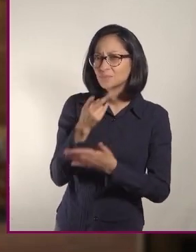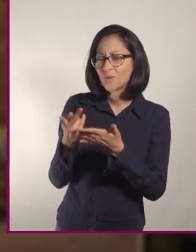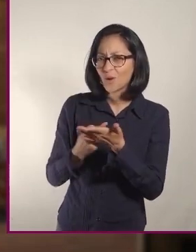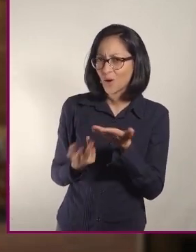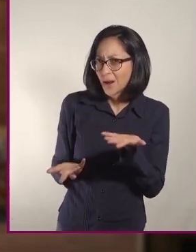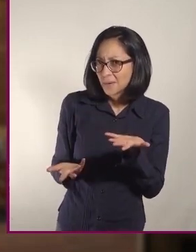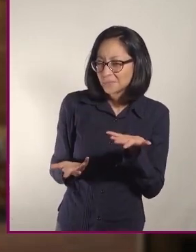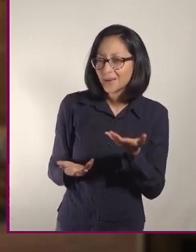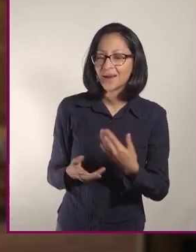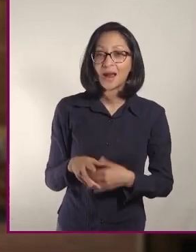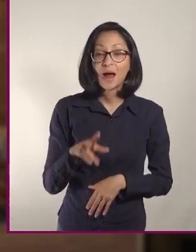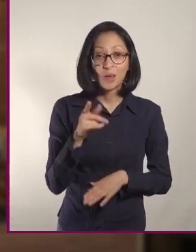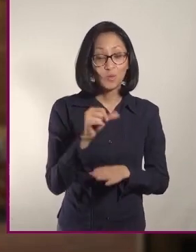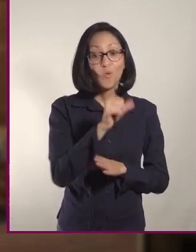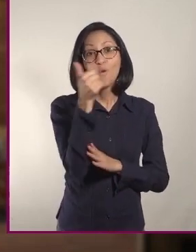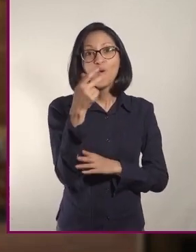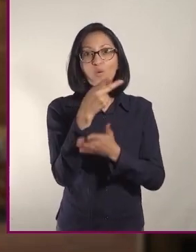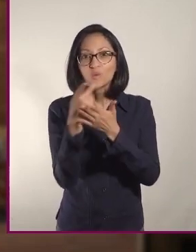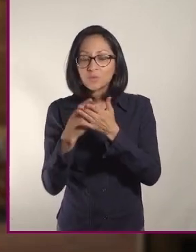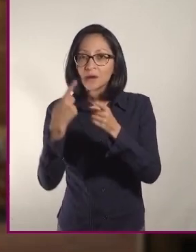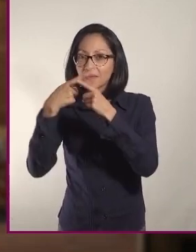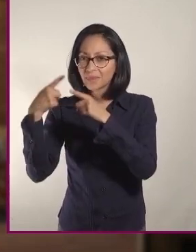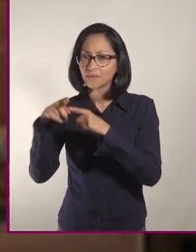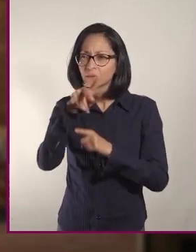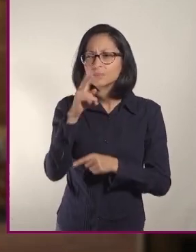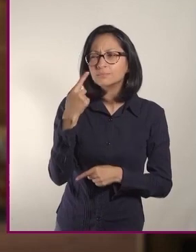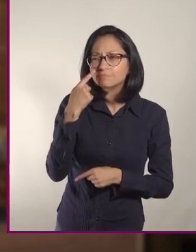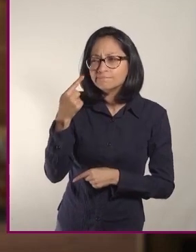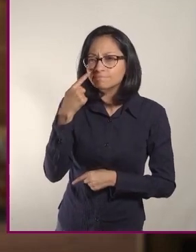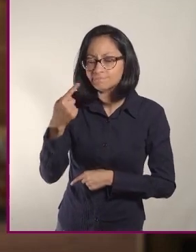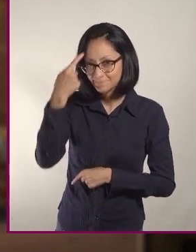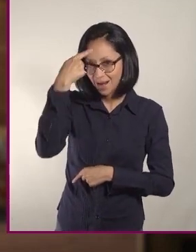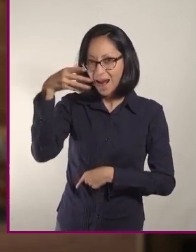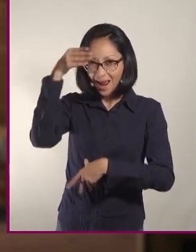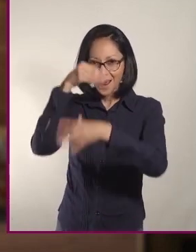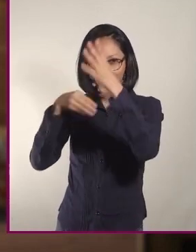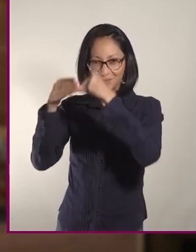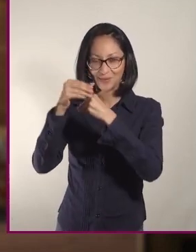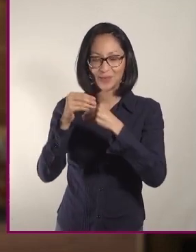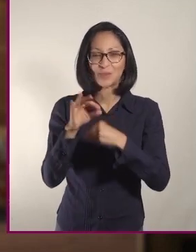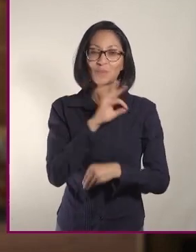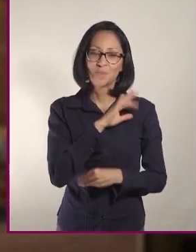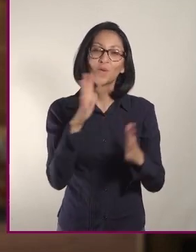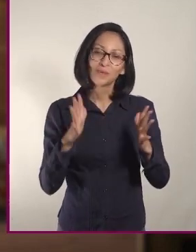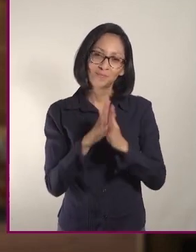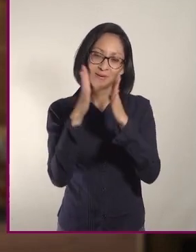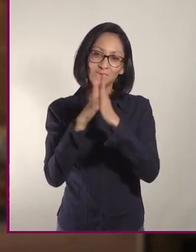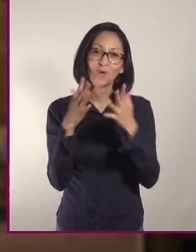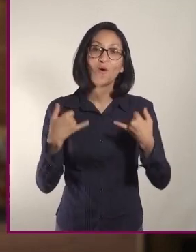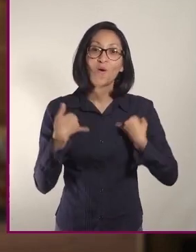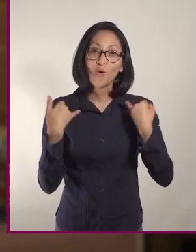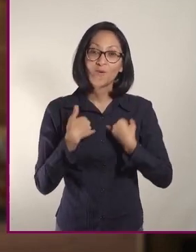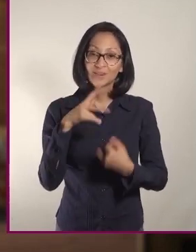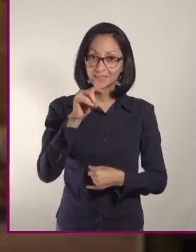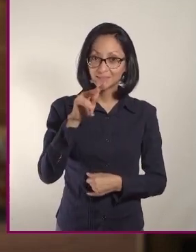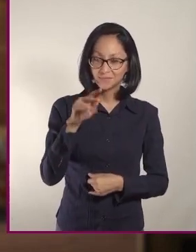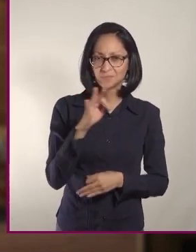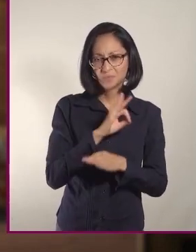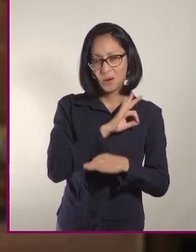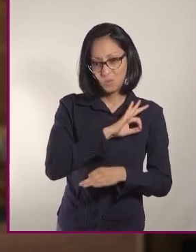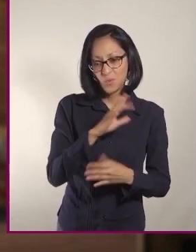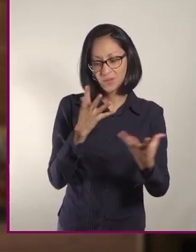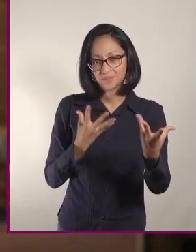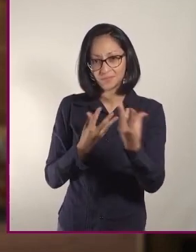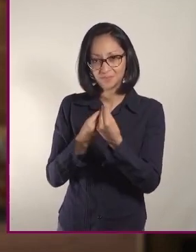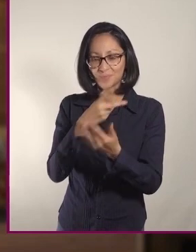te pierdas los otros programas de la serie Alimentos del Mundo en Vida Saludable. Participa con Jóvenes en TV y haz este programa con nosotros.